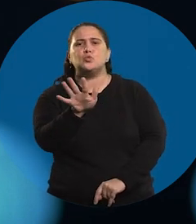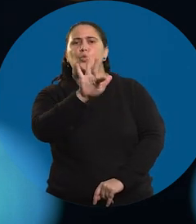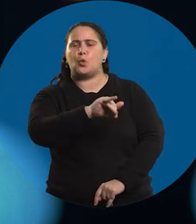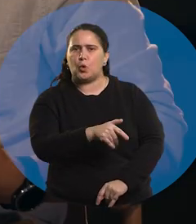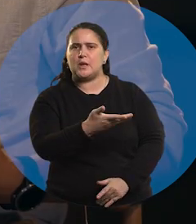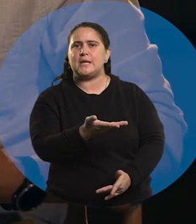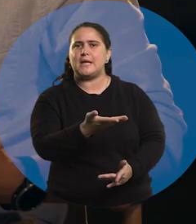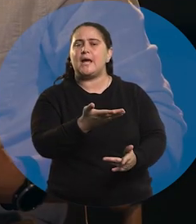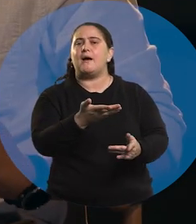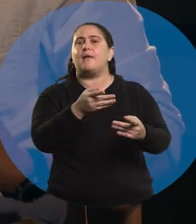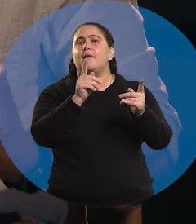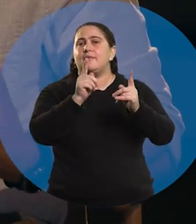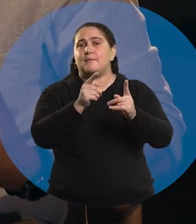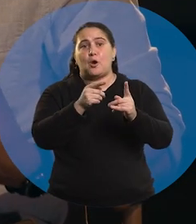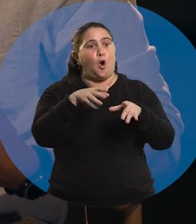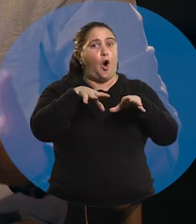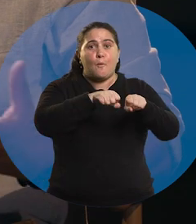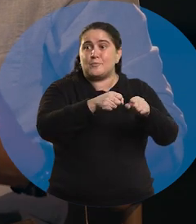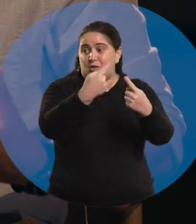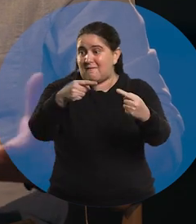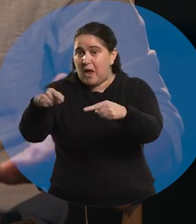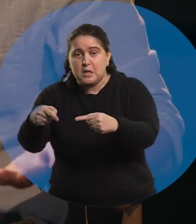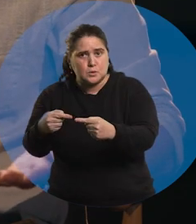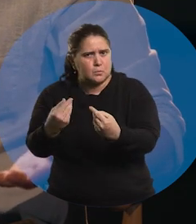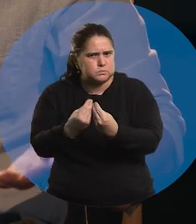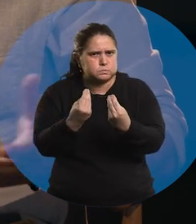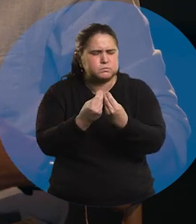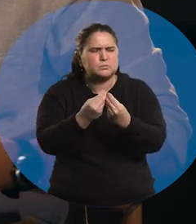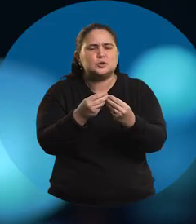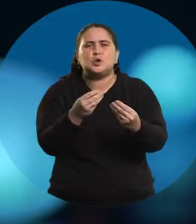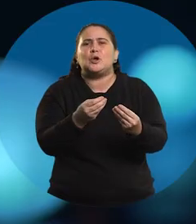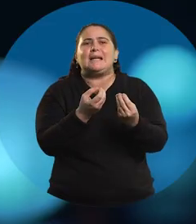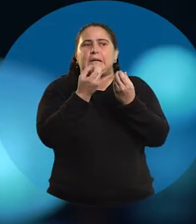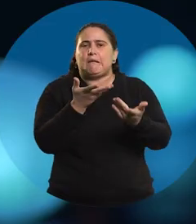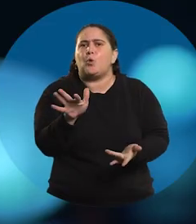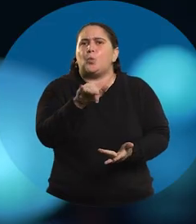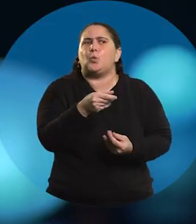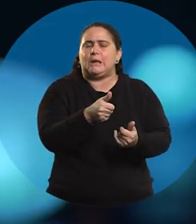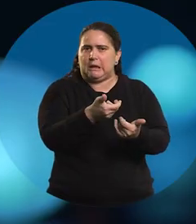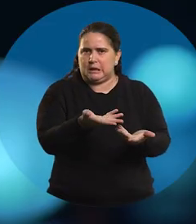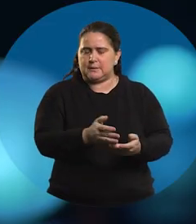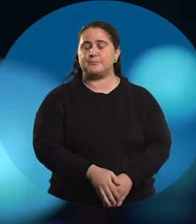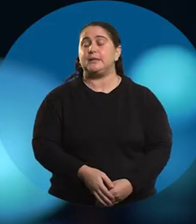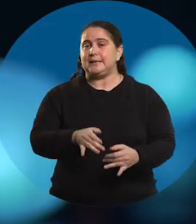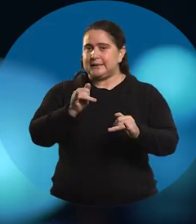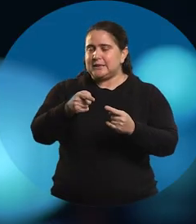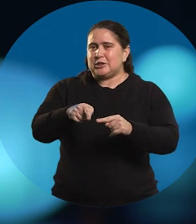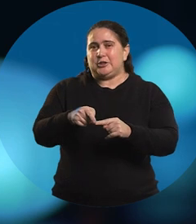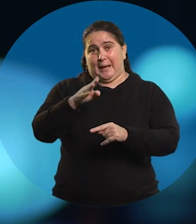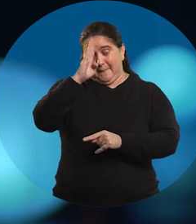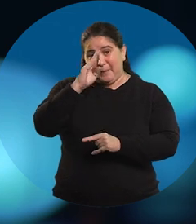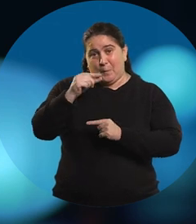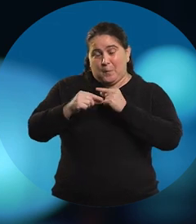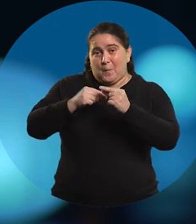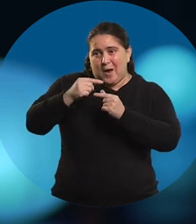día a día cuando uno tiene tantos compromisos distintos por ahí? Sí. Es algo que